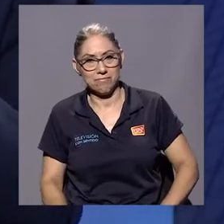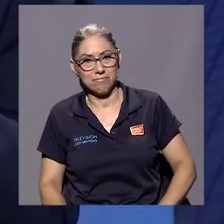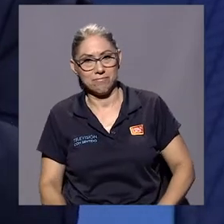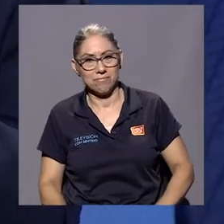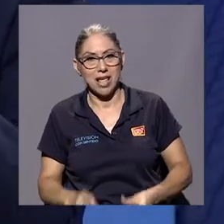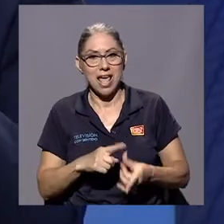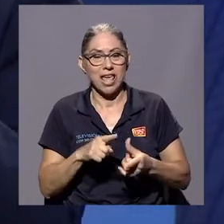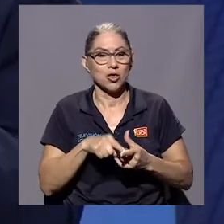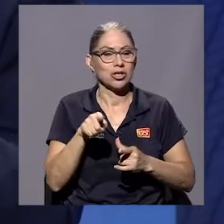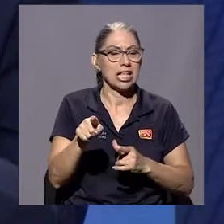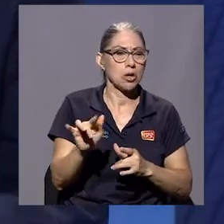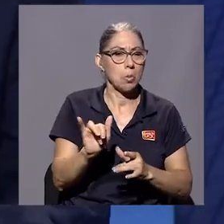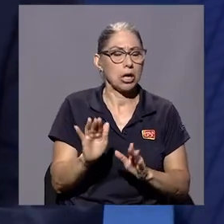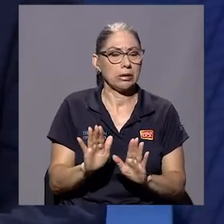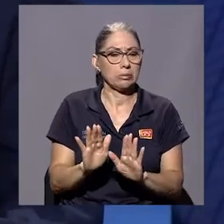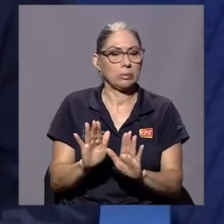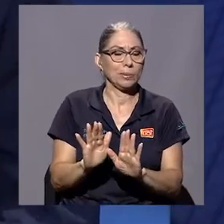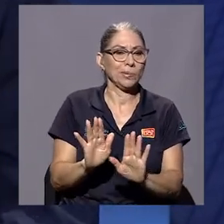la nariz y eso.